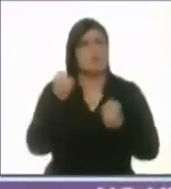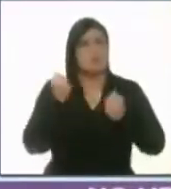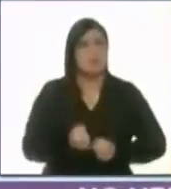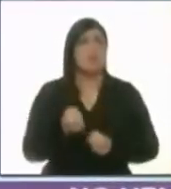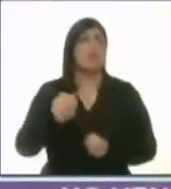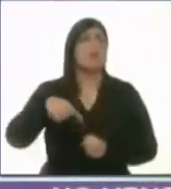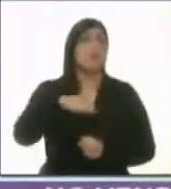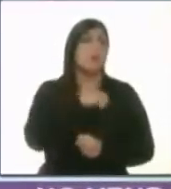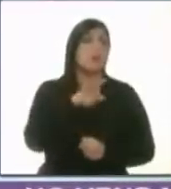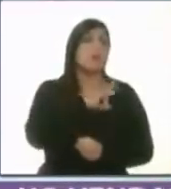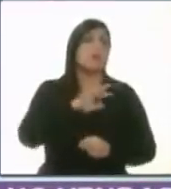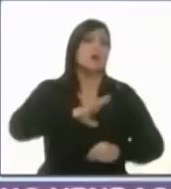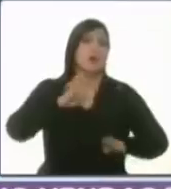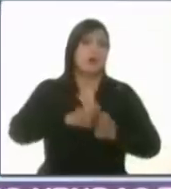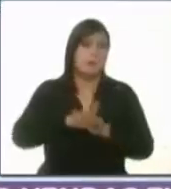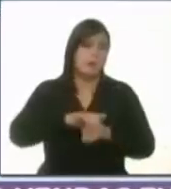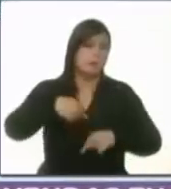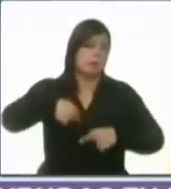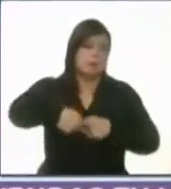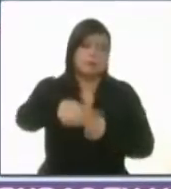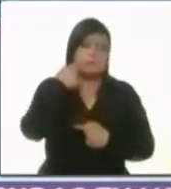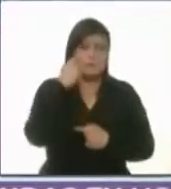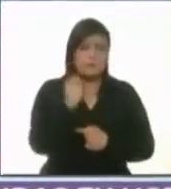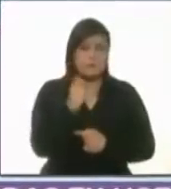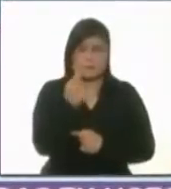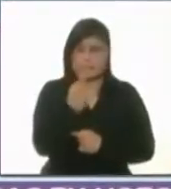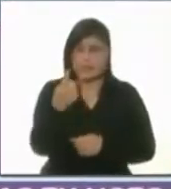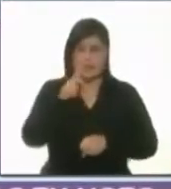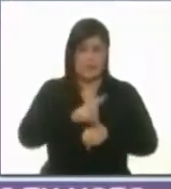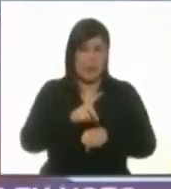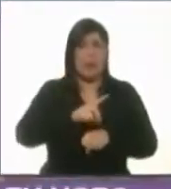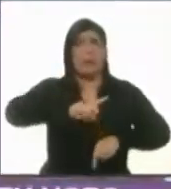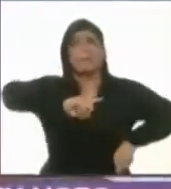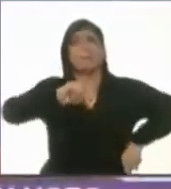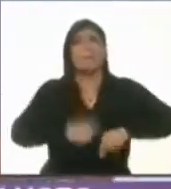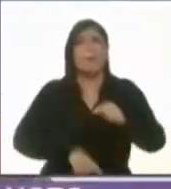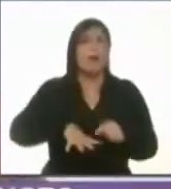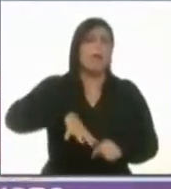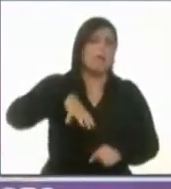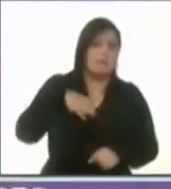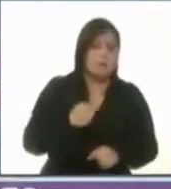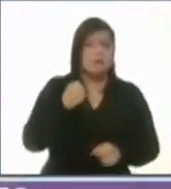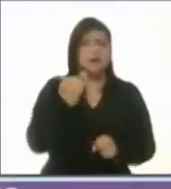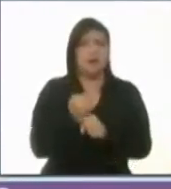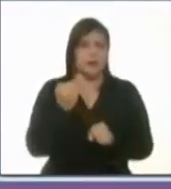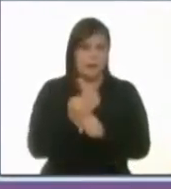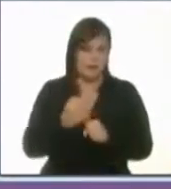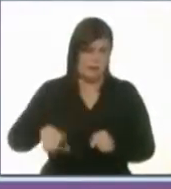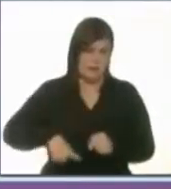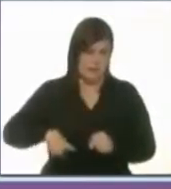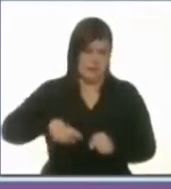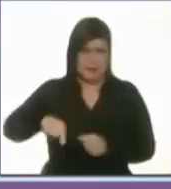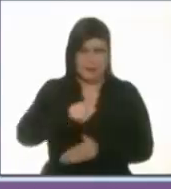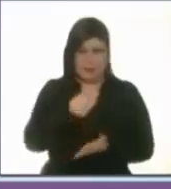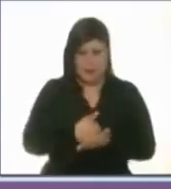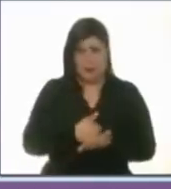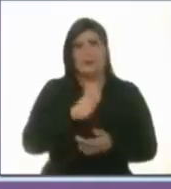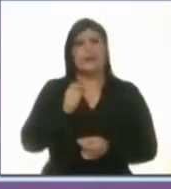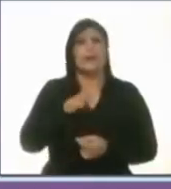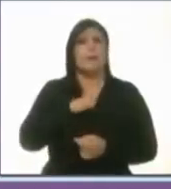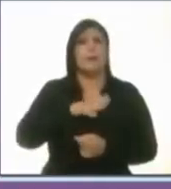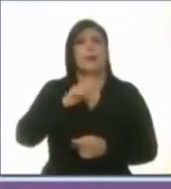vamos a acabar en principio en los primeros 100 días con los abusos del actual gobierno de la ciudad. El abuso de las